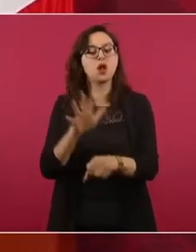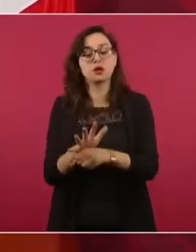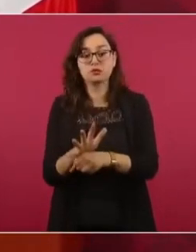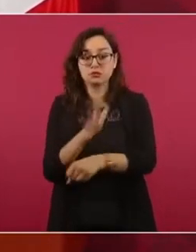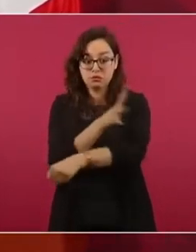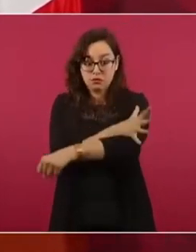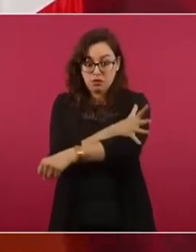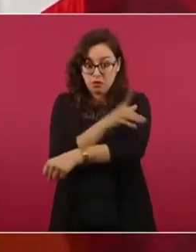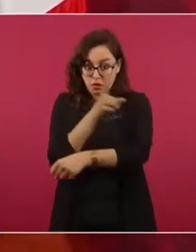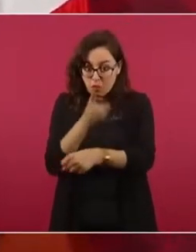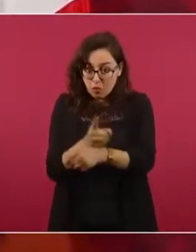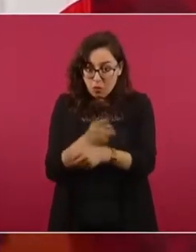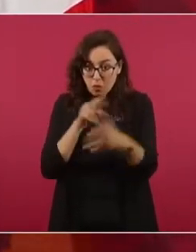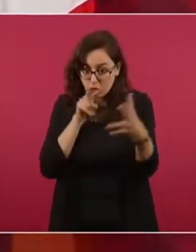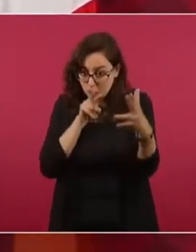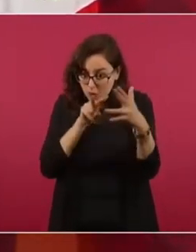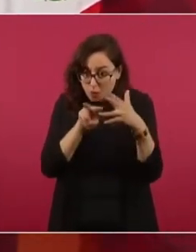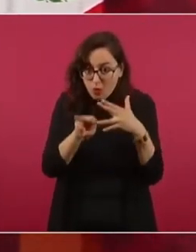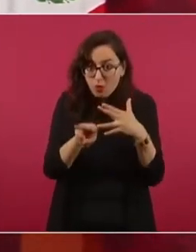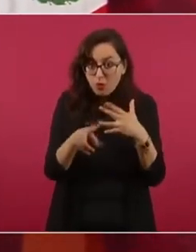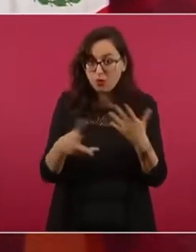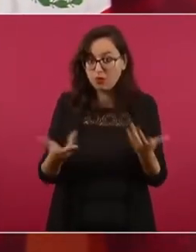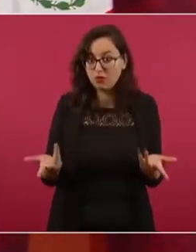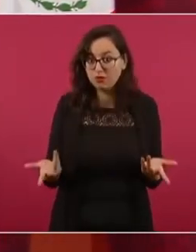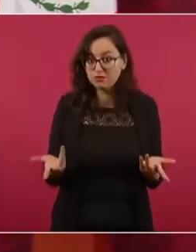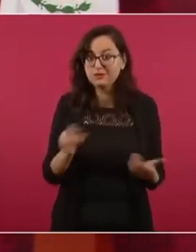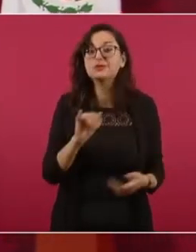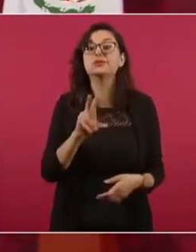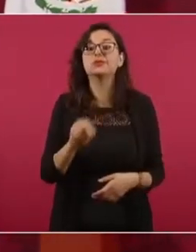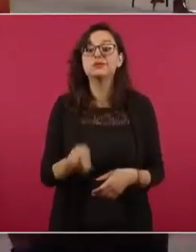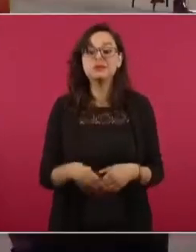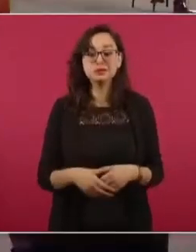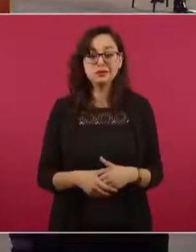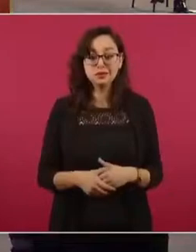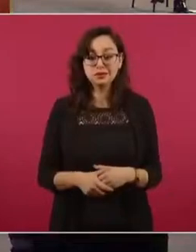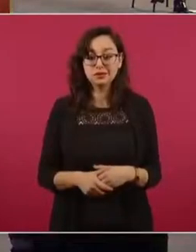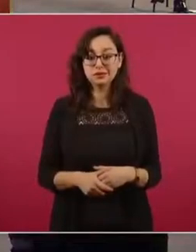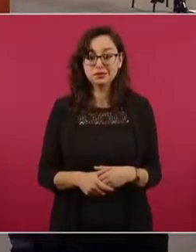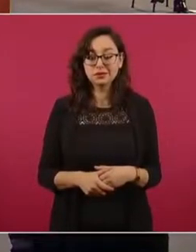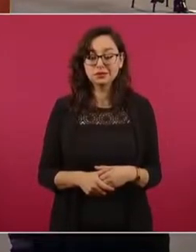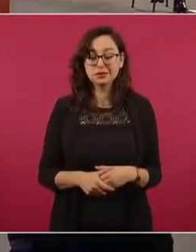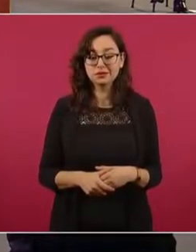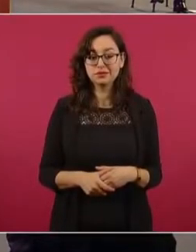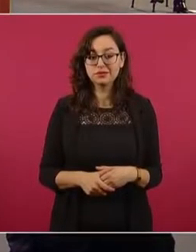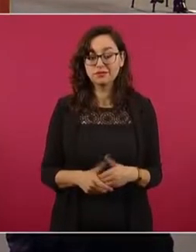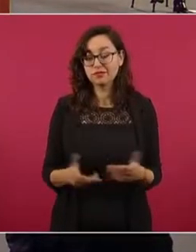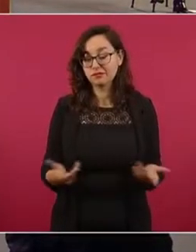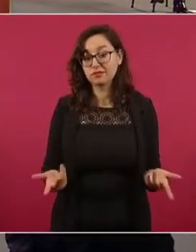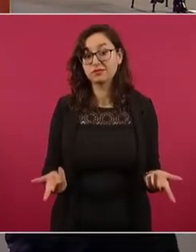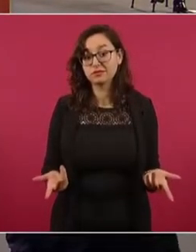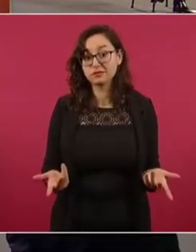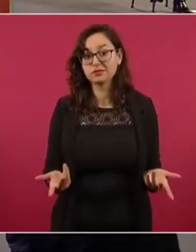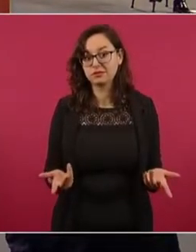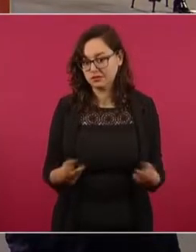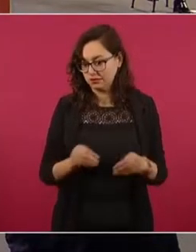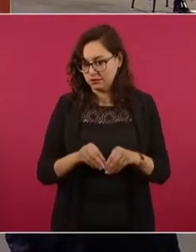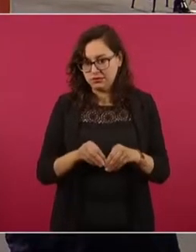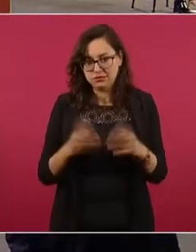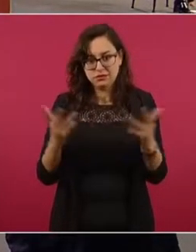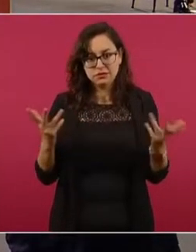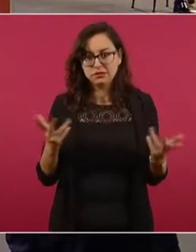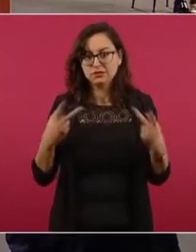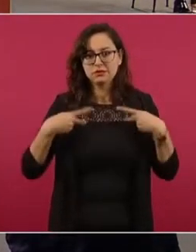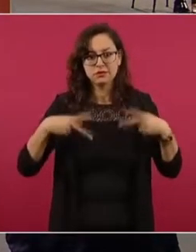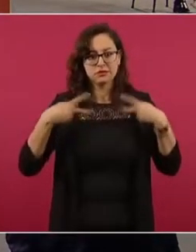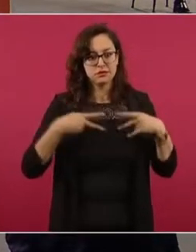Sí, desde luego hay que cuidar la intimidad de